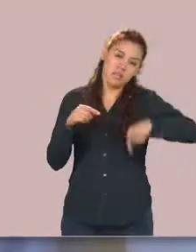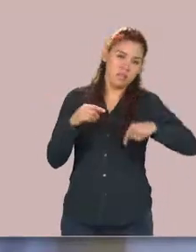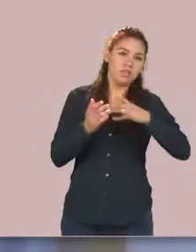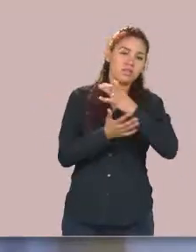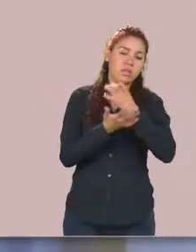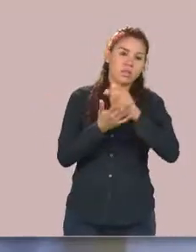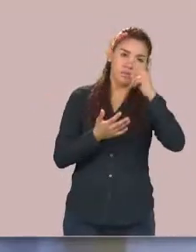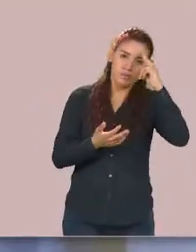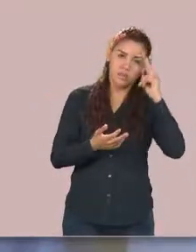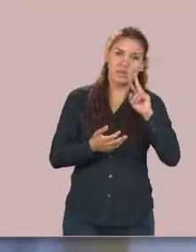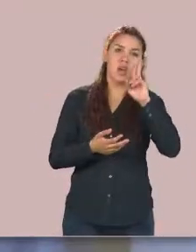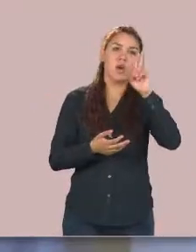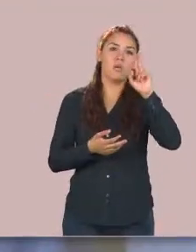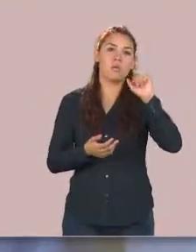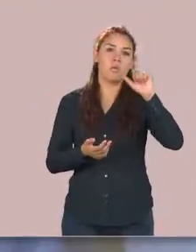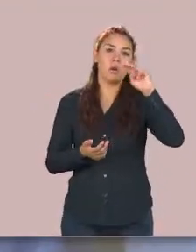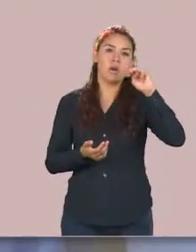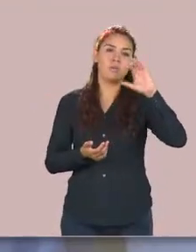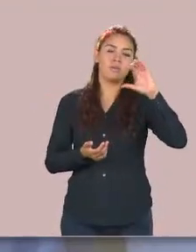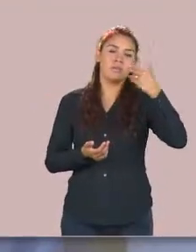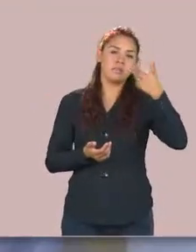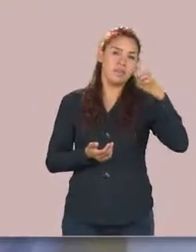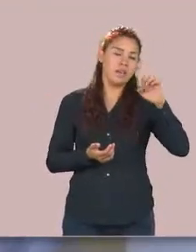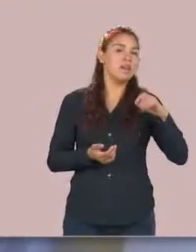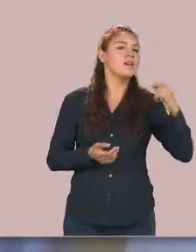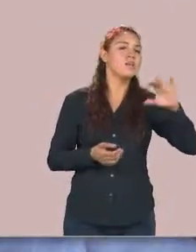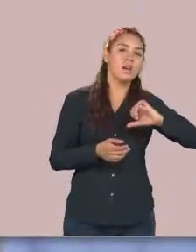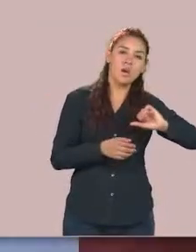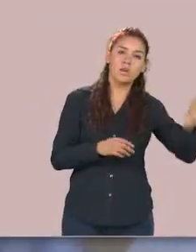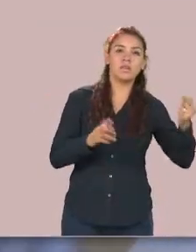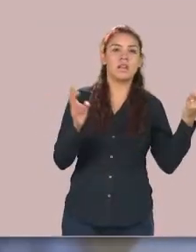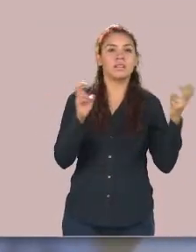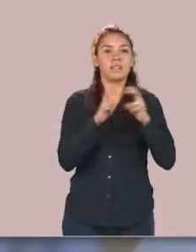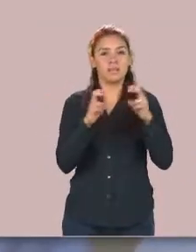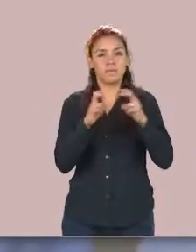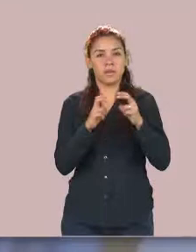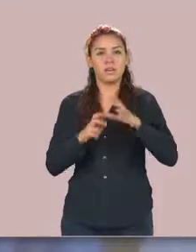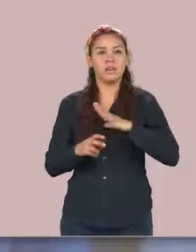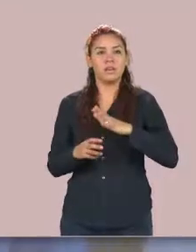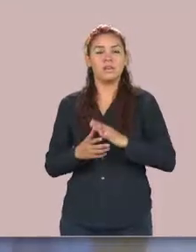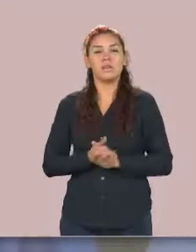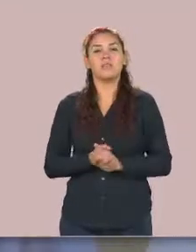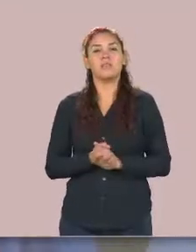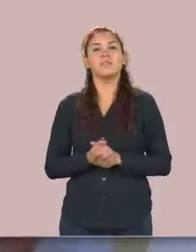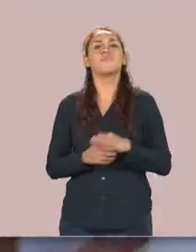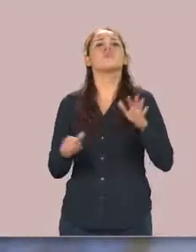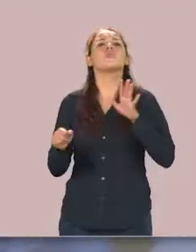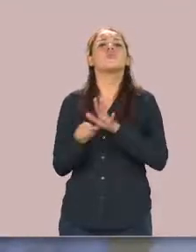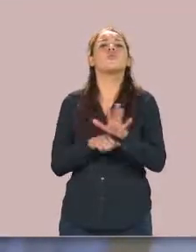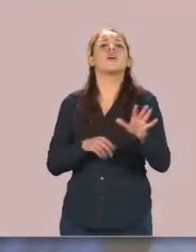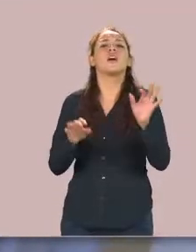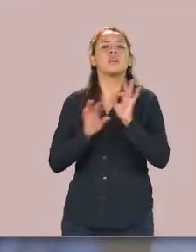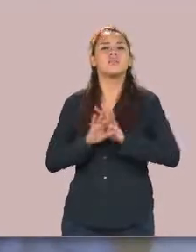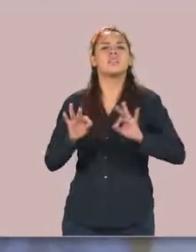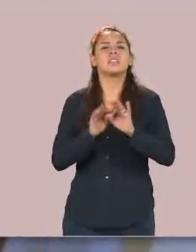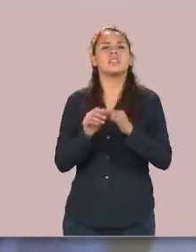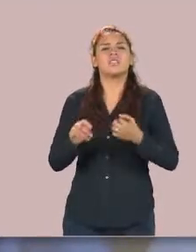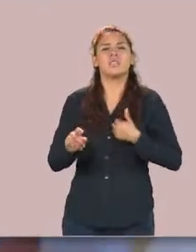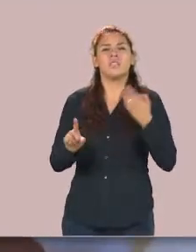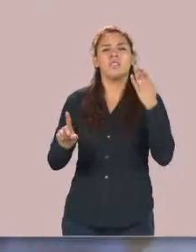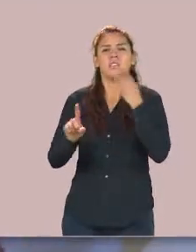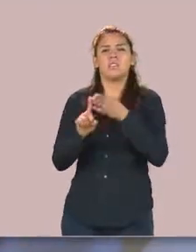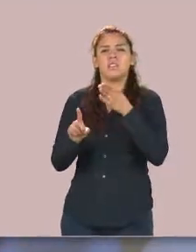Cuerpo Académico en Consolidación, Estudios de Economía y Sociedad. ¿Cuál es la línea de investigación a la cual me estoy enfocando en este momento?